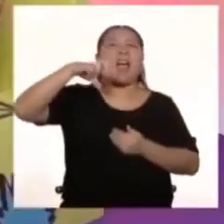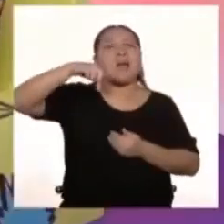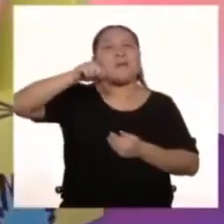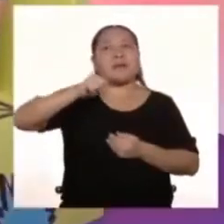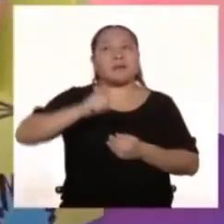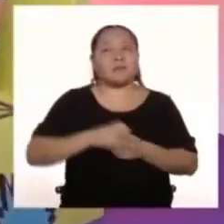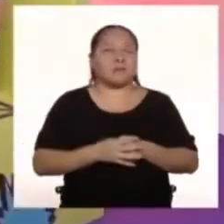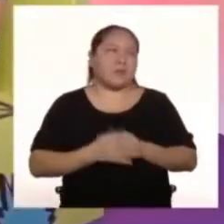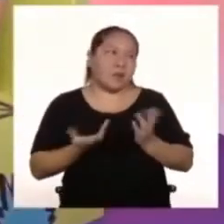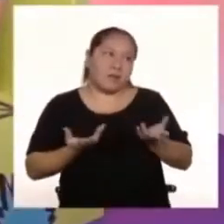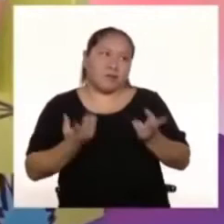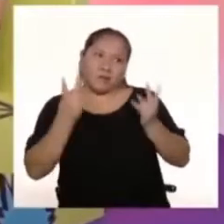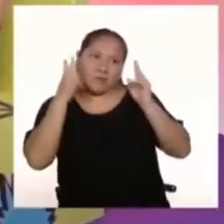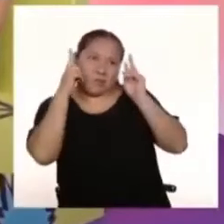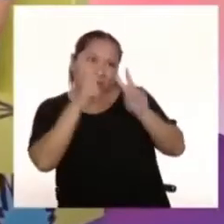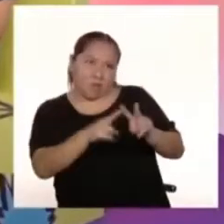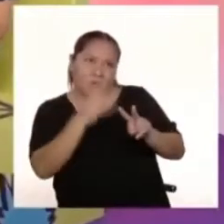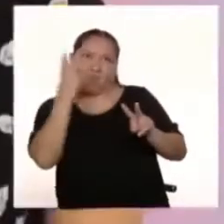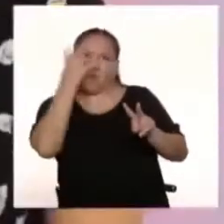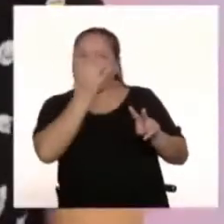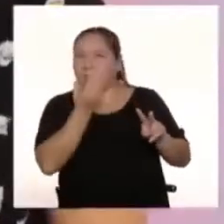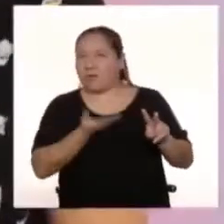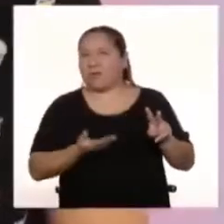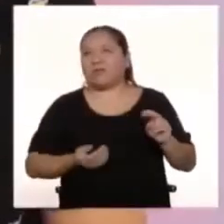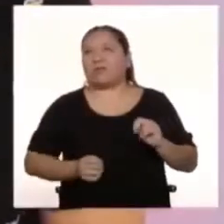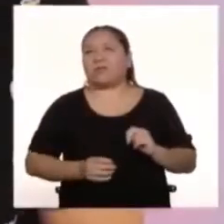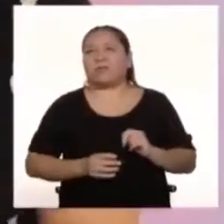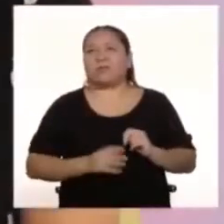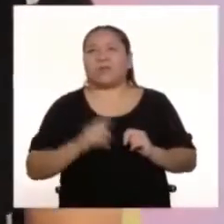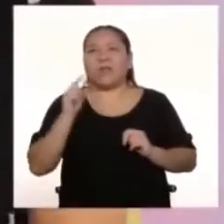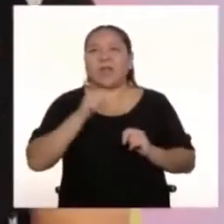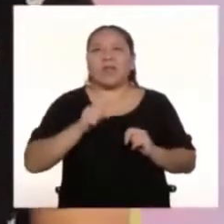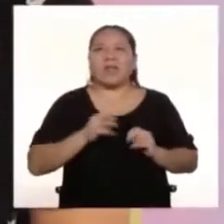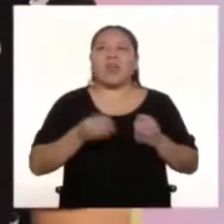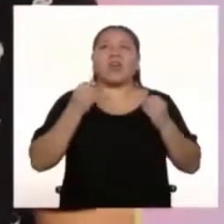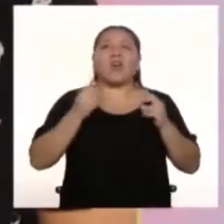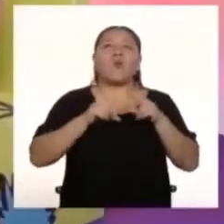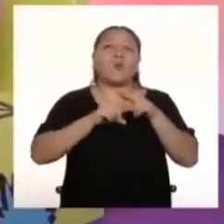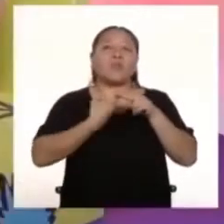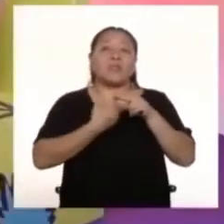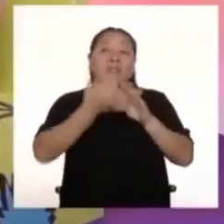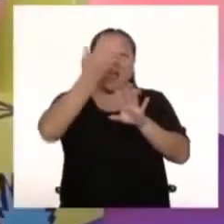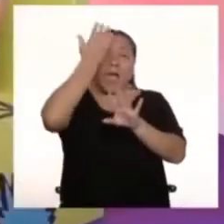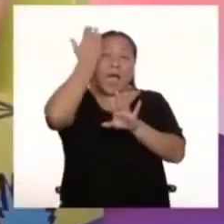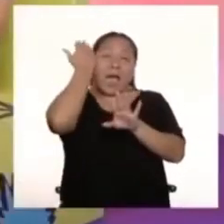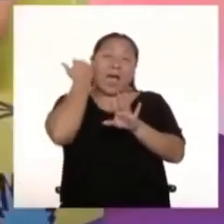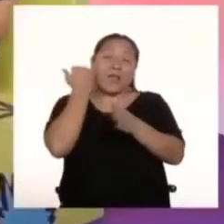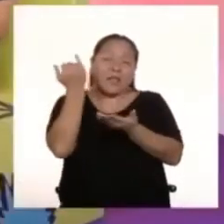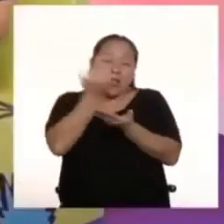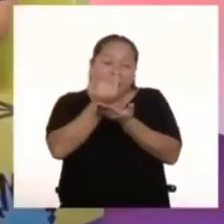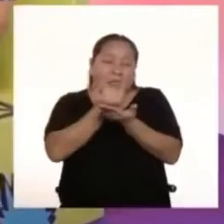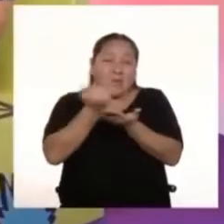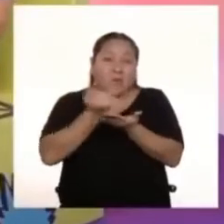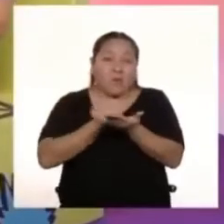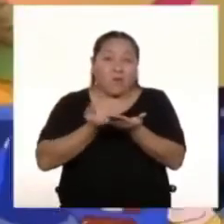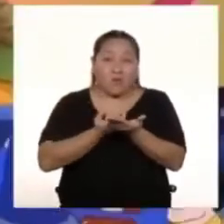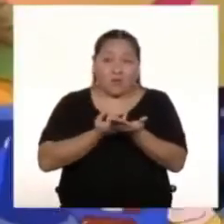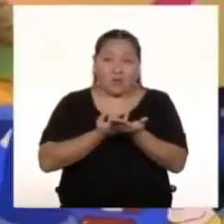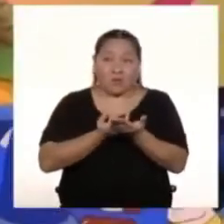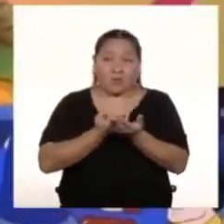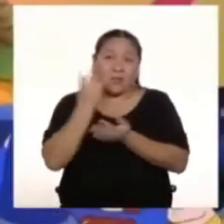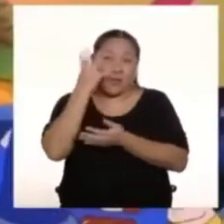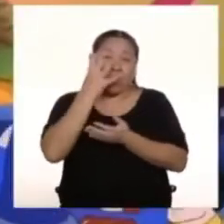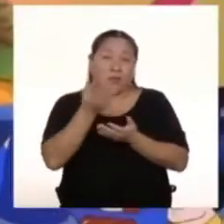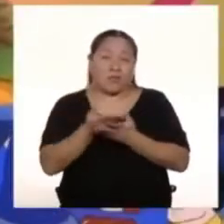Estética Ya O sea Y va mucho Al inicio De los dibujantes De los cómics Este Me parece que